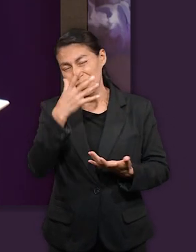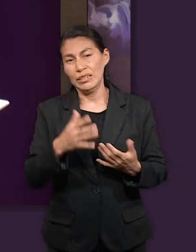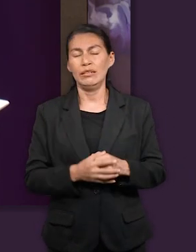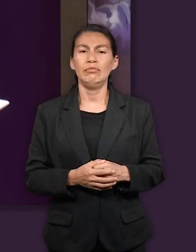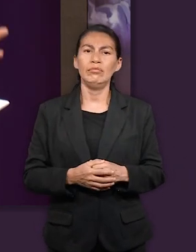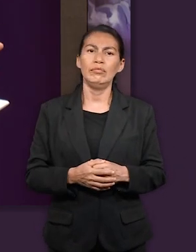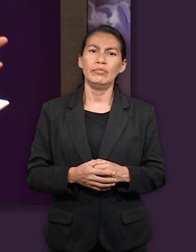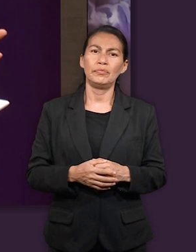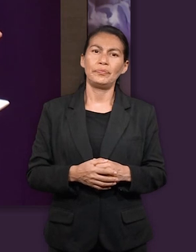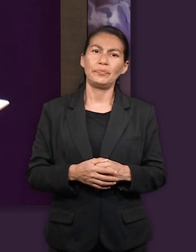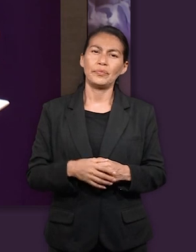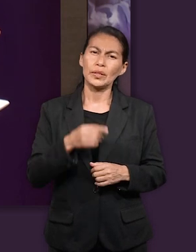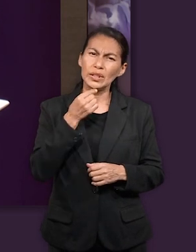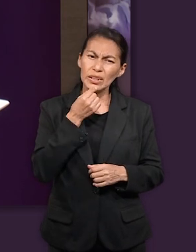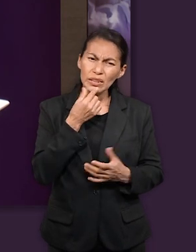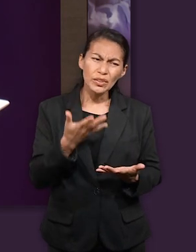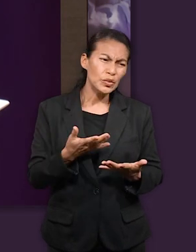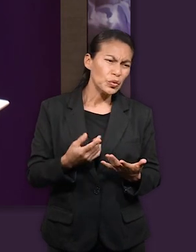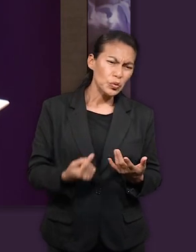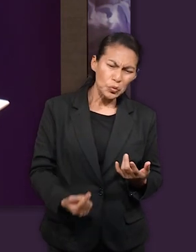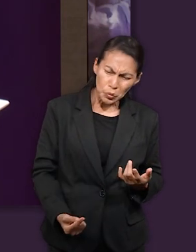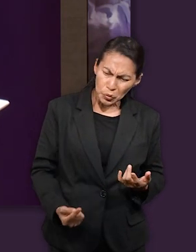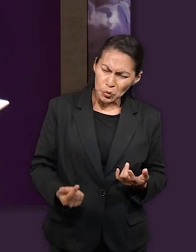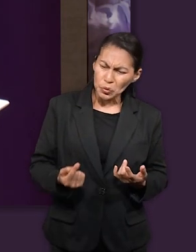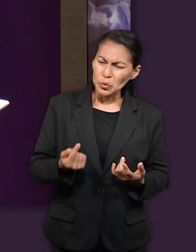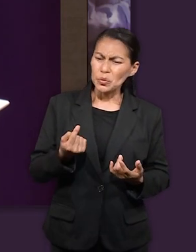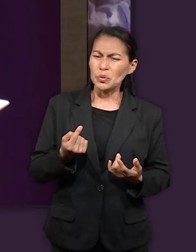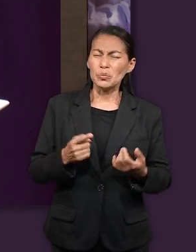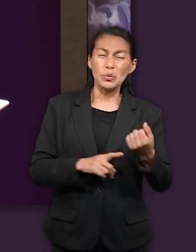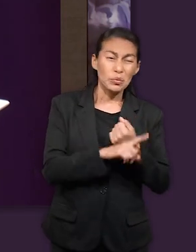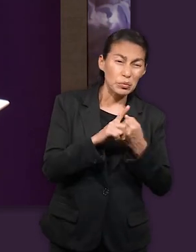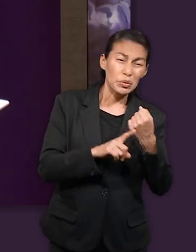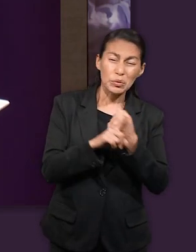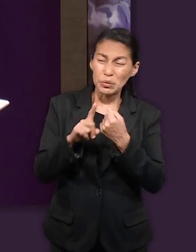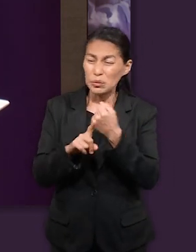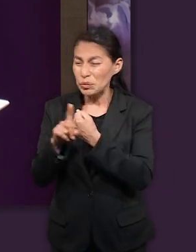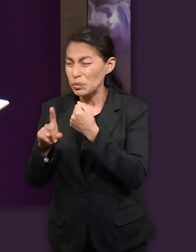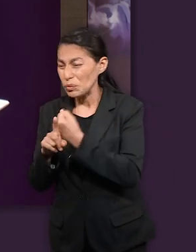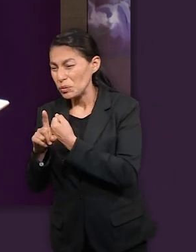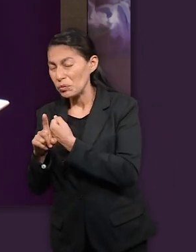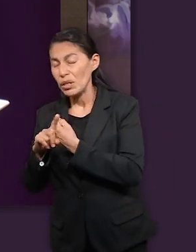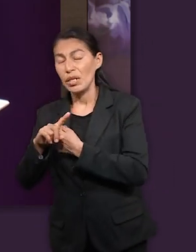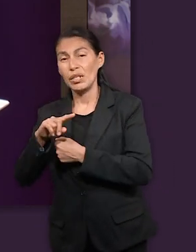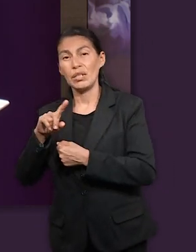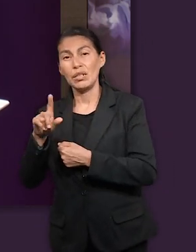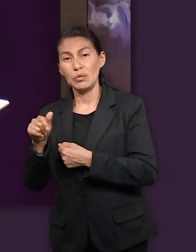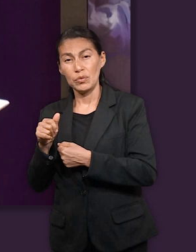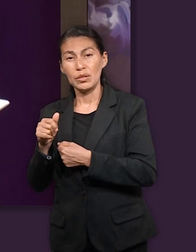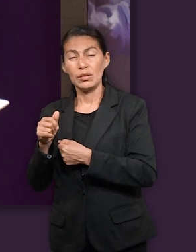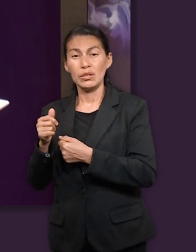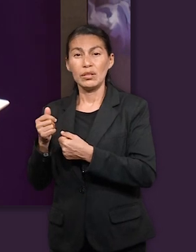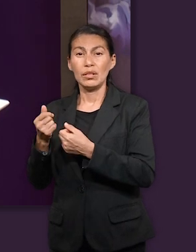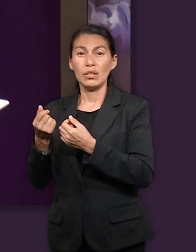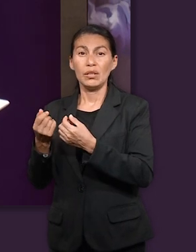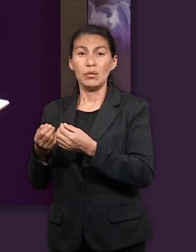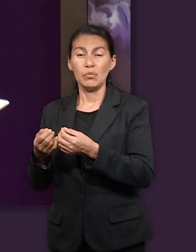difíciles en su juventud. sea, desde muy chico tuvo que enfrentar adversidades y llega precisamente